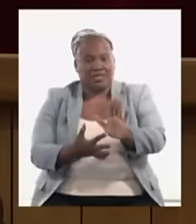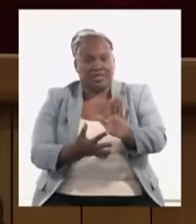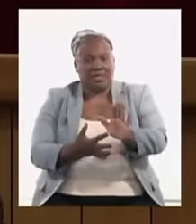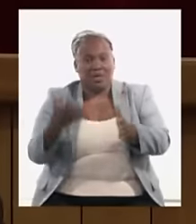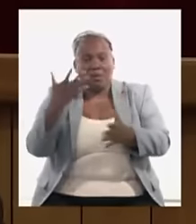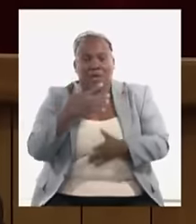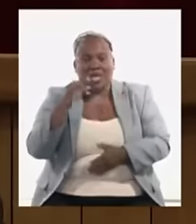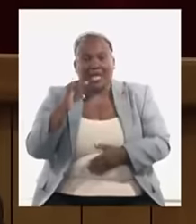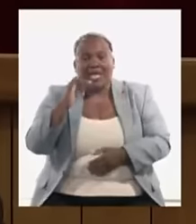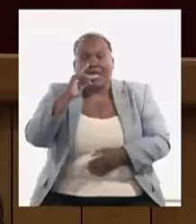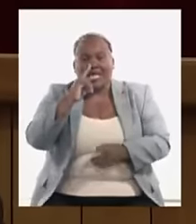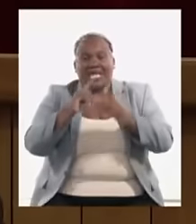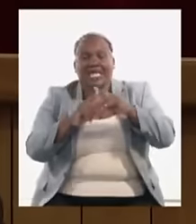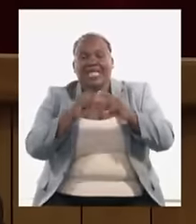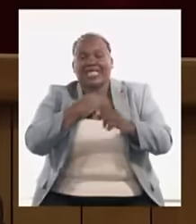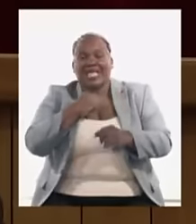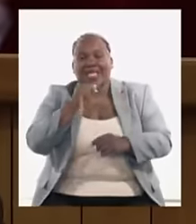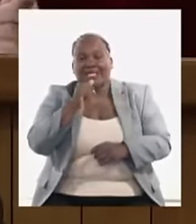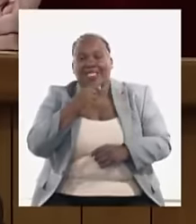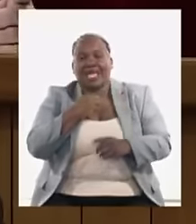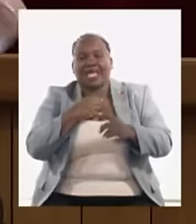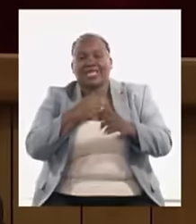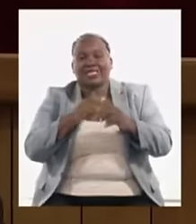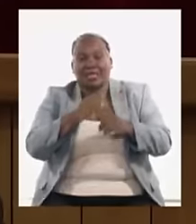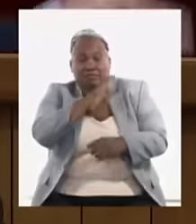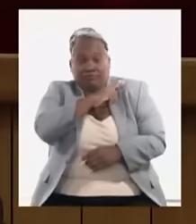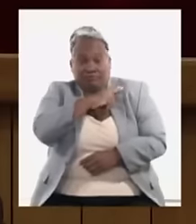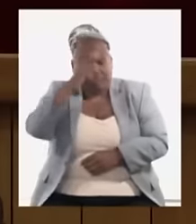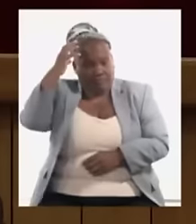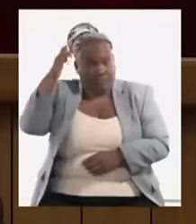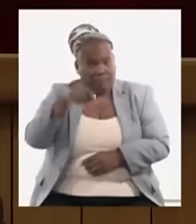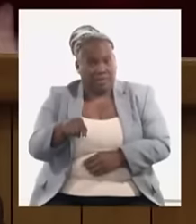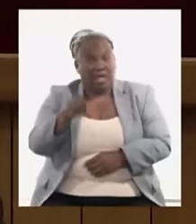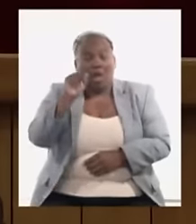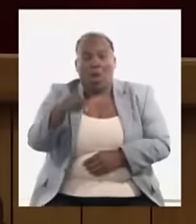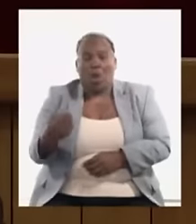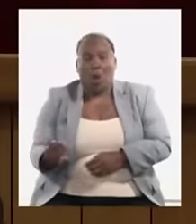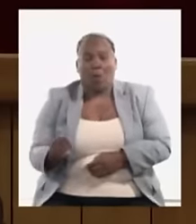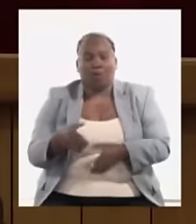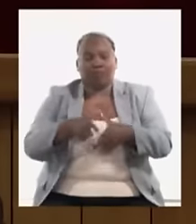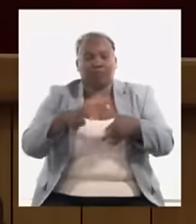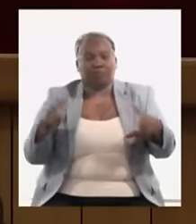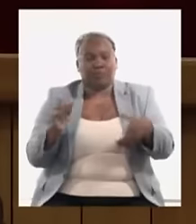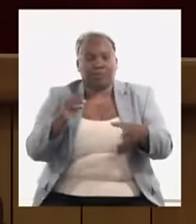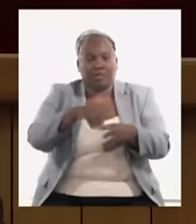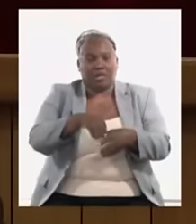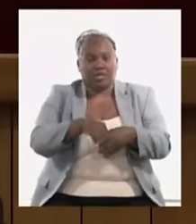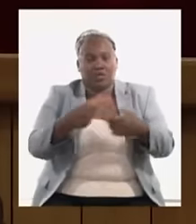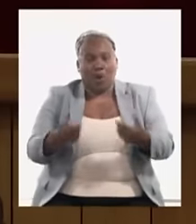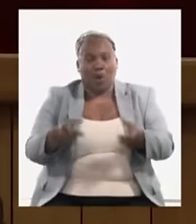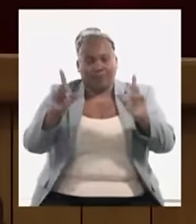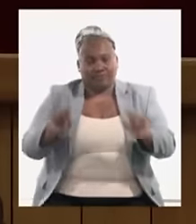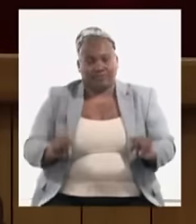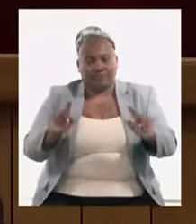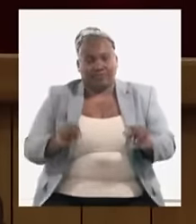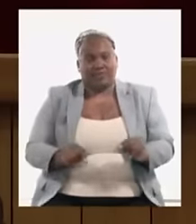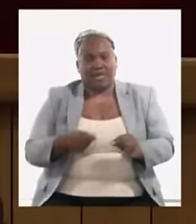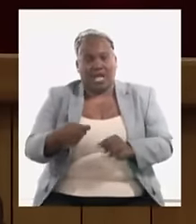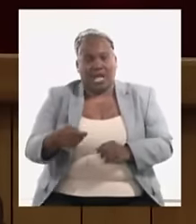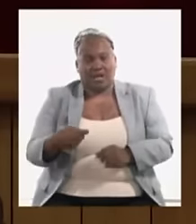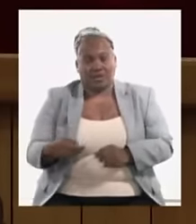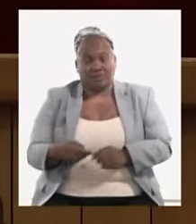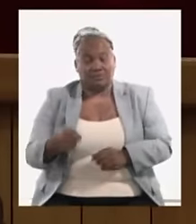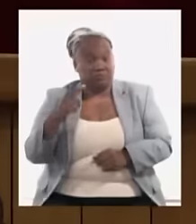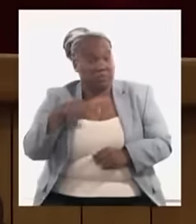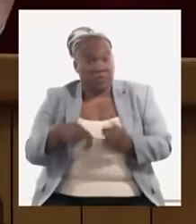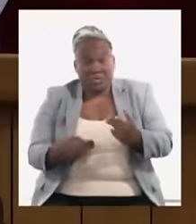un plan concreto de acciones de cómo se van a incrementar ingresos y cómo se van a disminuir gastos porque si no lo